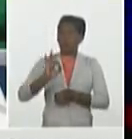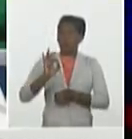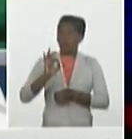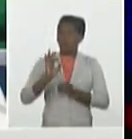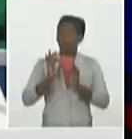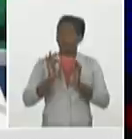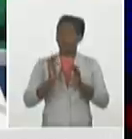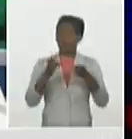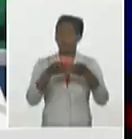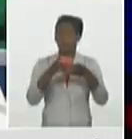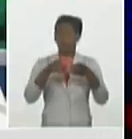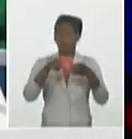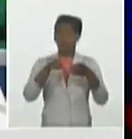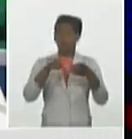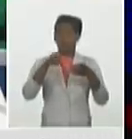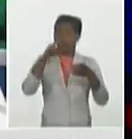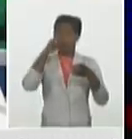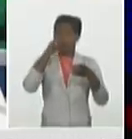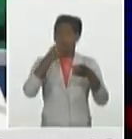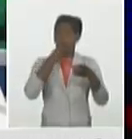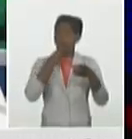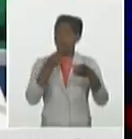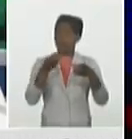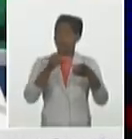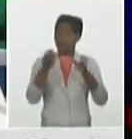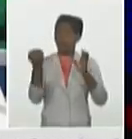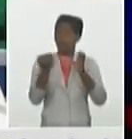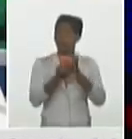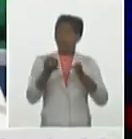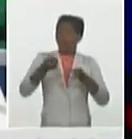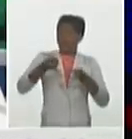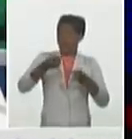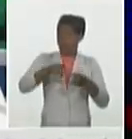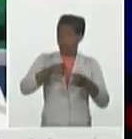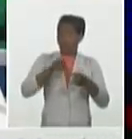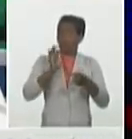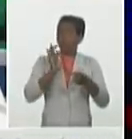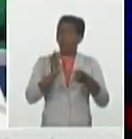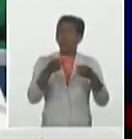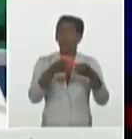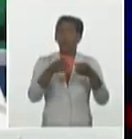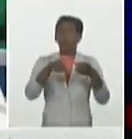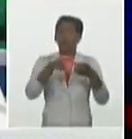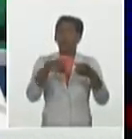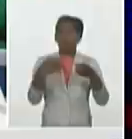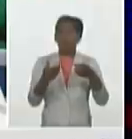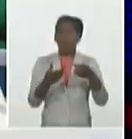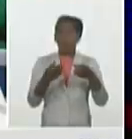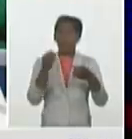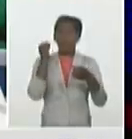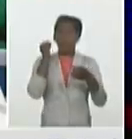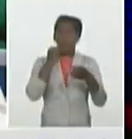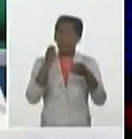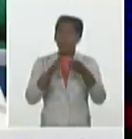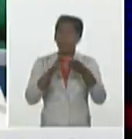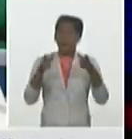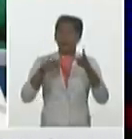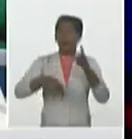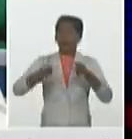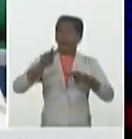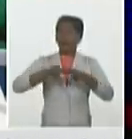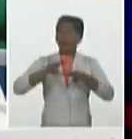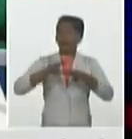pediátricos confirmados en el día corresponden a La Habana con 86 casos que se